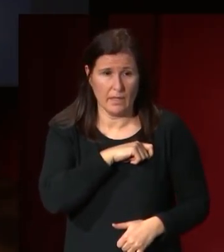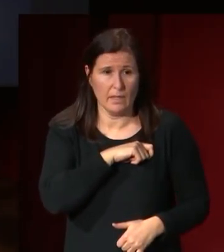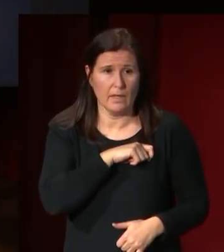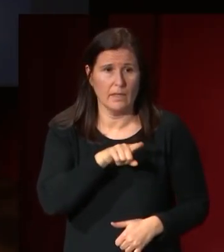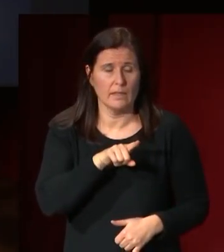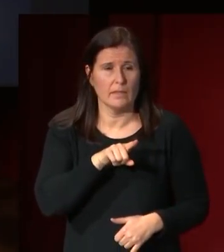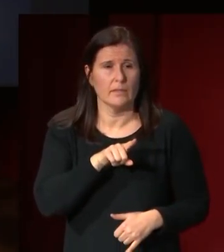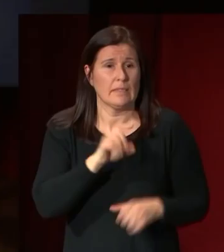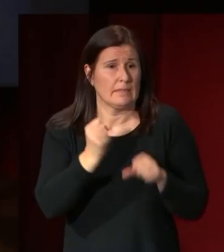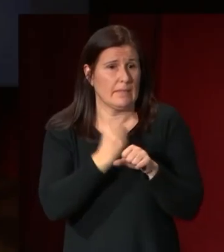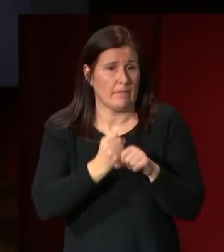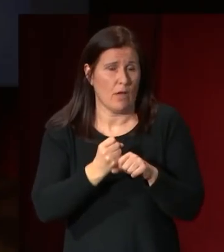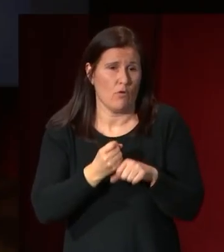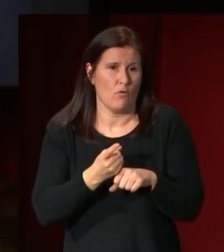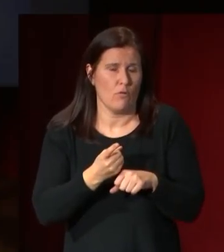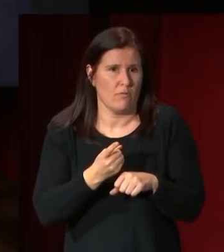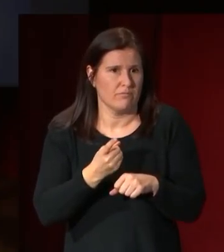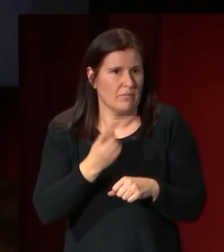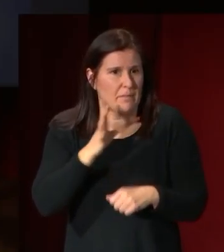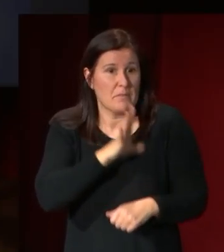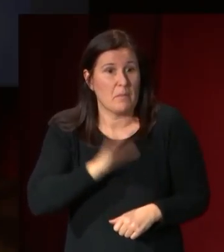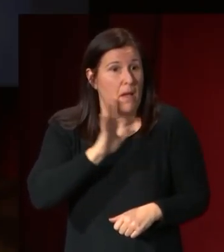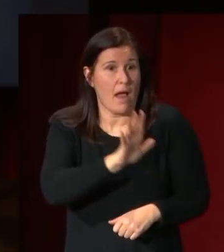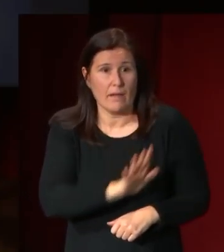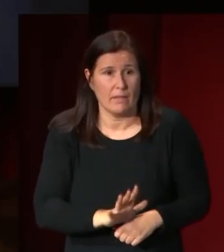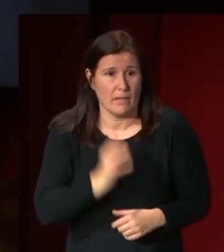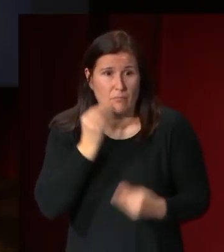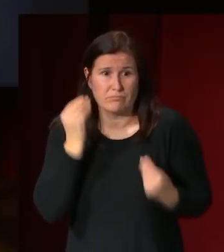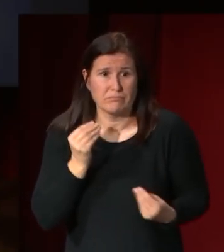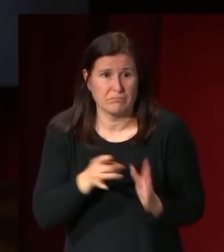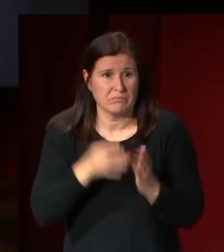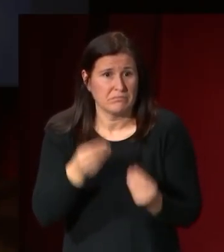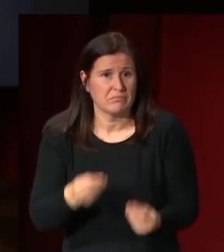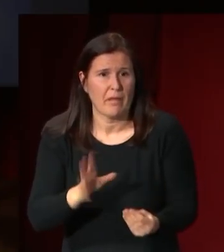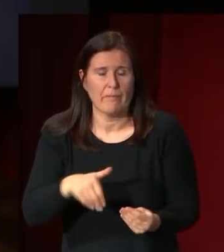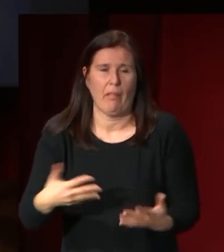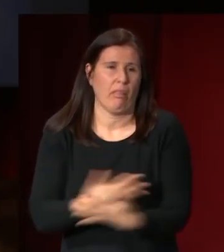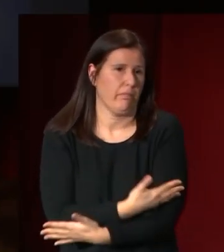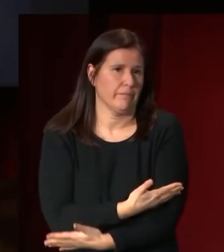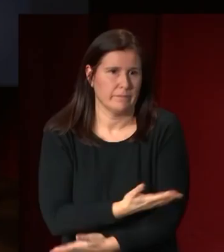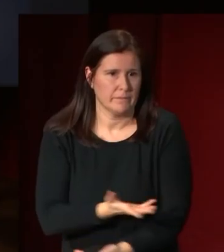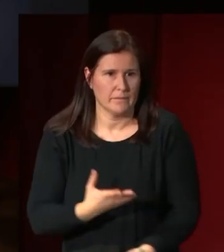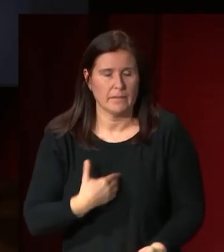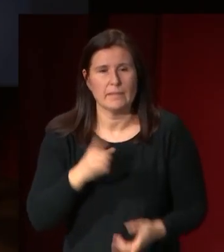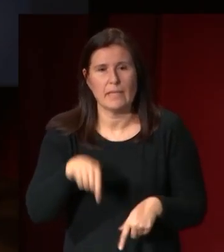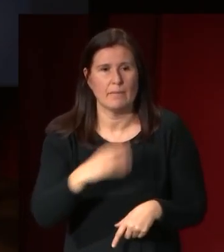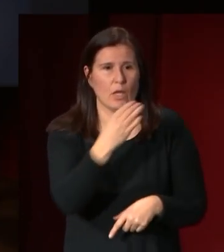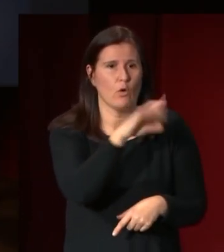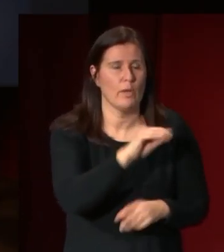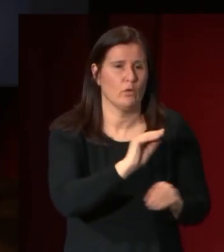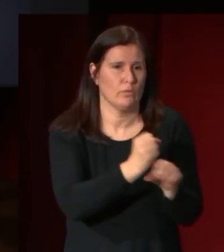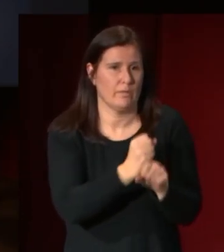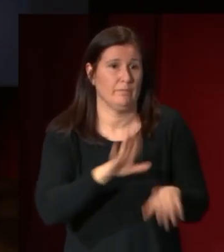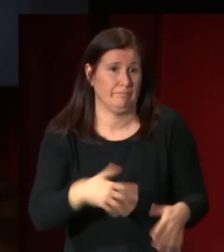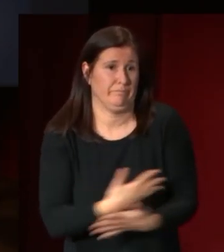la carrera que hubiera sido seguramente fulgurante se truncó y también se truncó el camino que había marcado Álvarez Cubero en la escultura